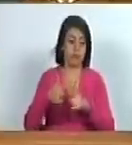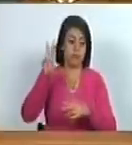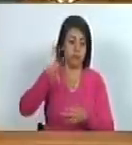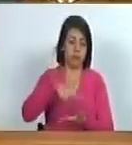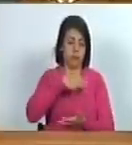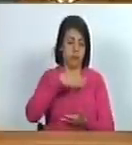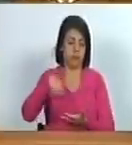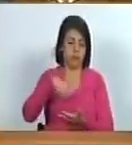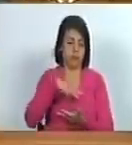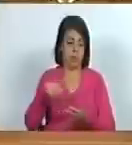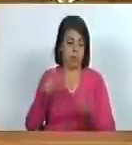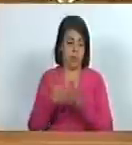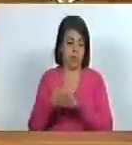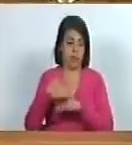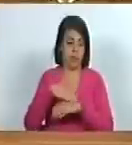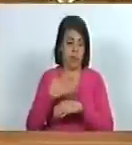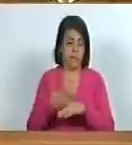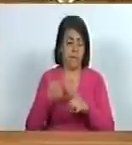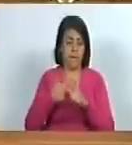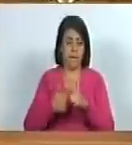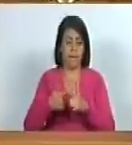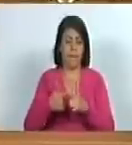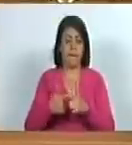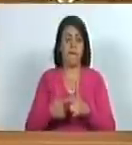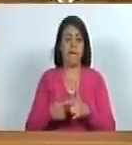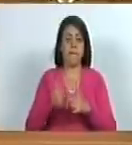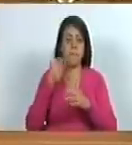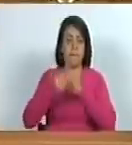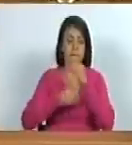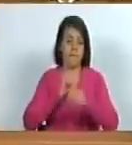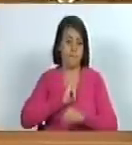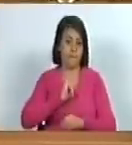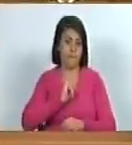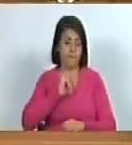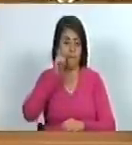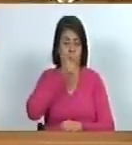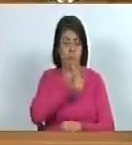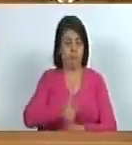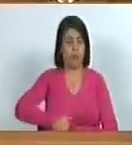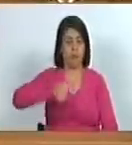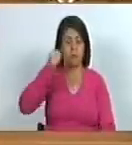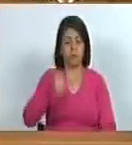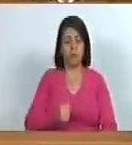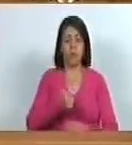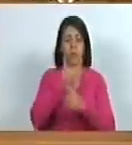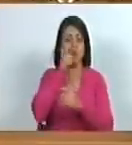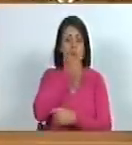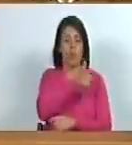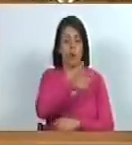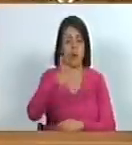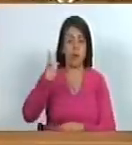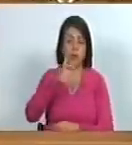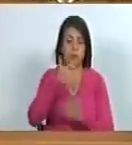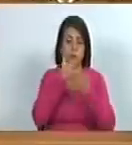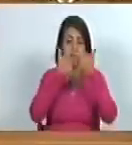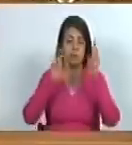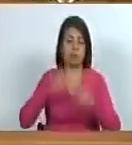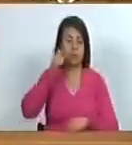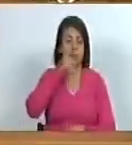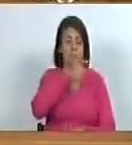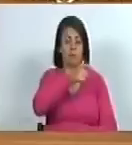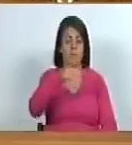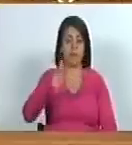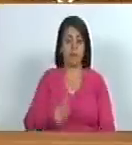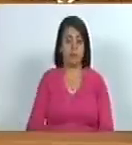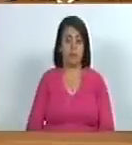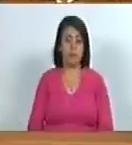danza lo que representa el baile para consagrarnos como identidad de pueblo rebelde de pueblo libre y sobre todo de pueblo